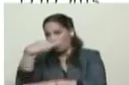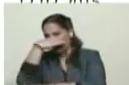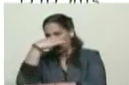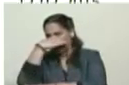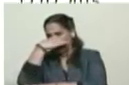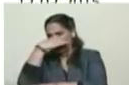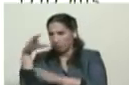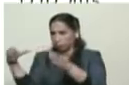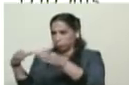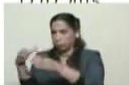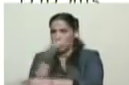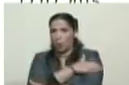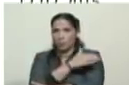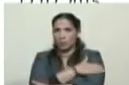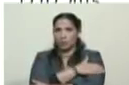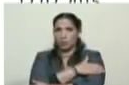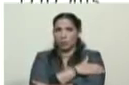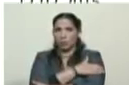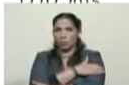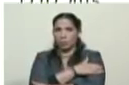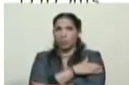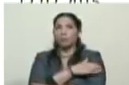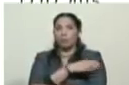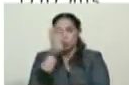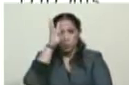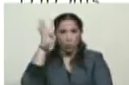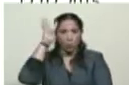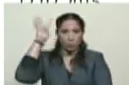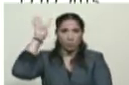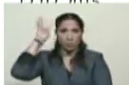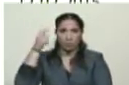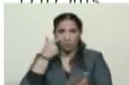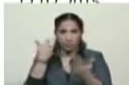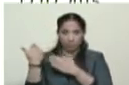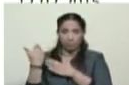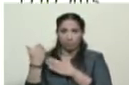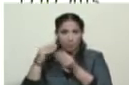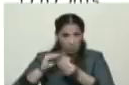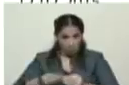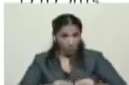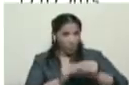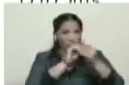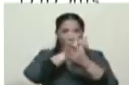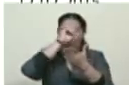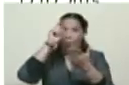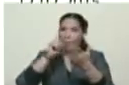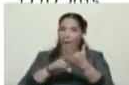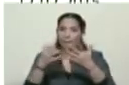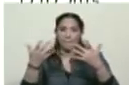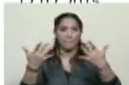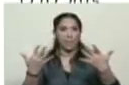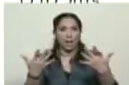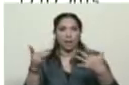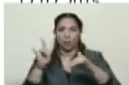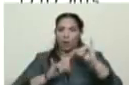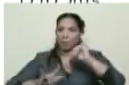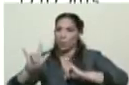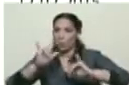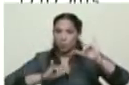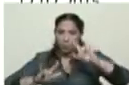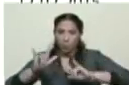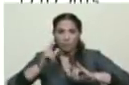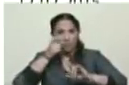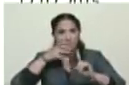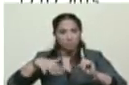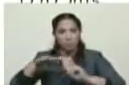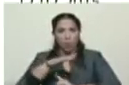derecha violenta venezolana Robert Serra. Fue recuperada por completo, por las manos amorosas del pueblo de La Pastora y por